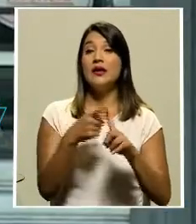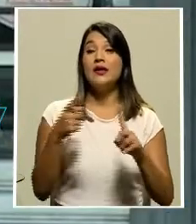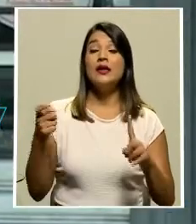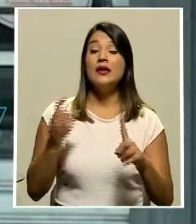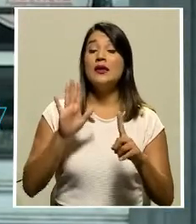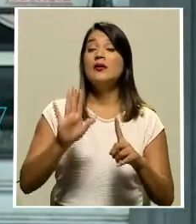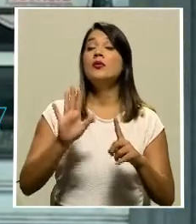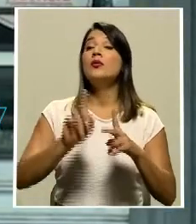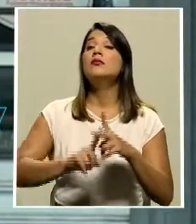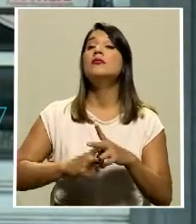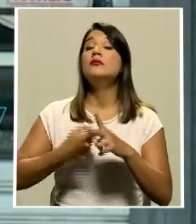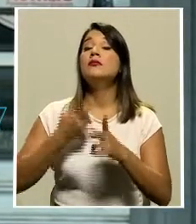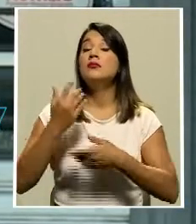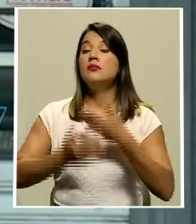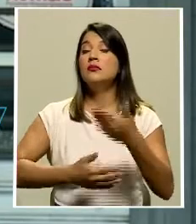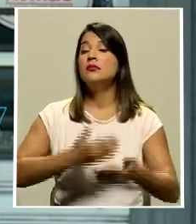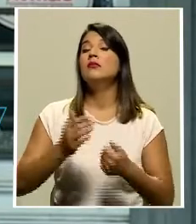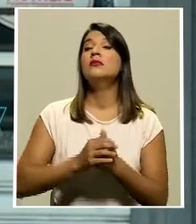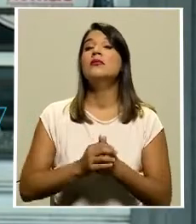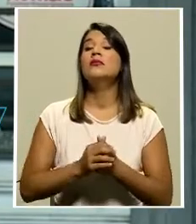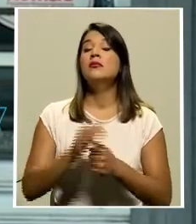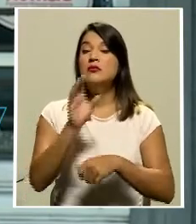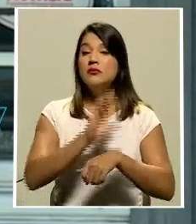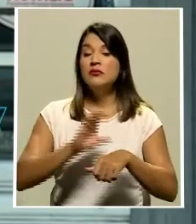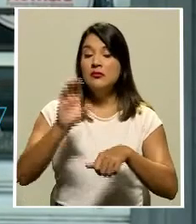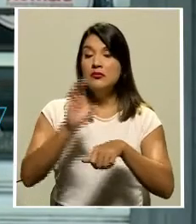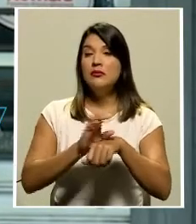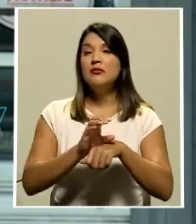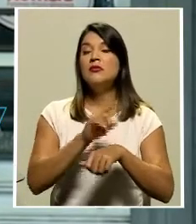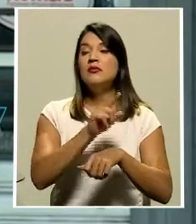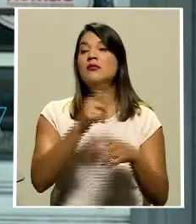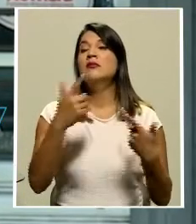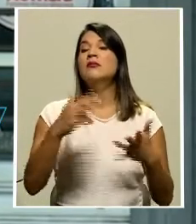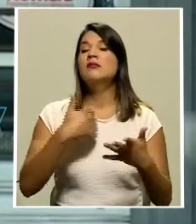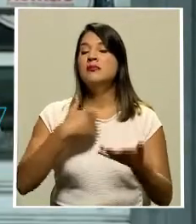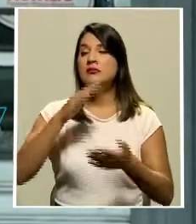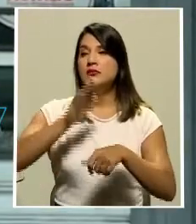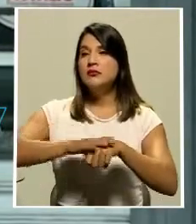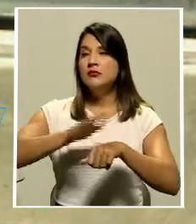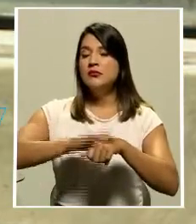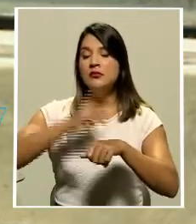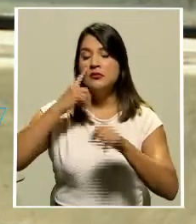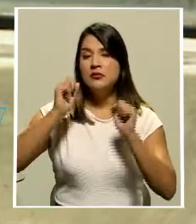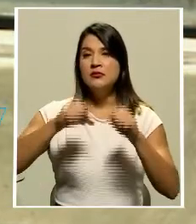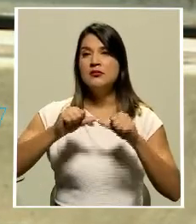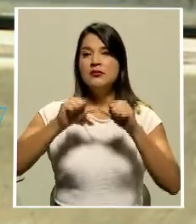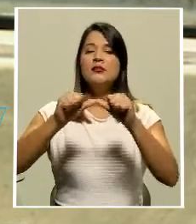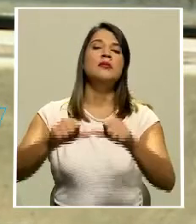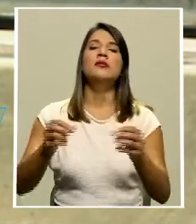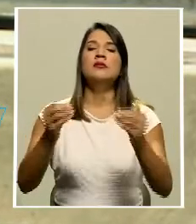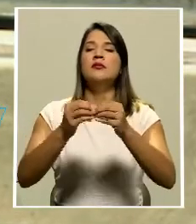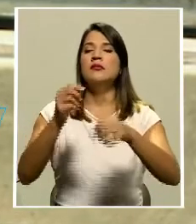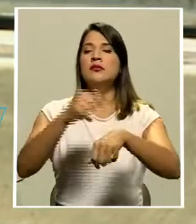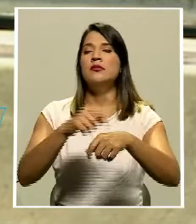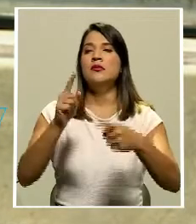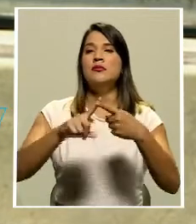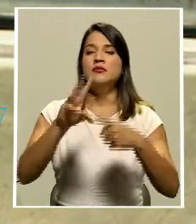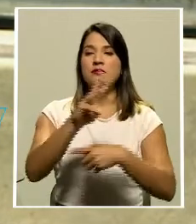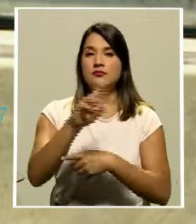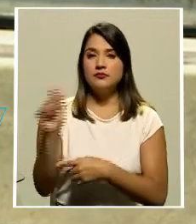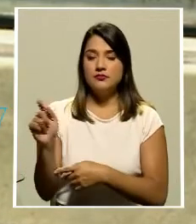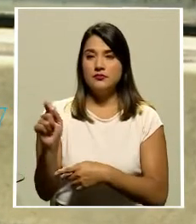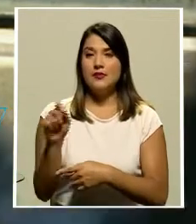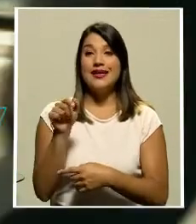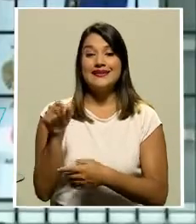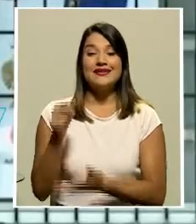entrada en funcionamiento el consejo rector queda facultado para extender el plazo hasta por seis meses adicionales el